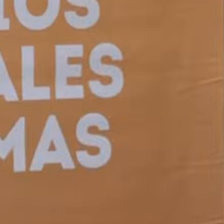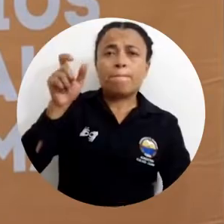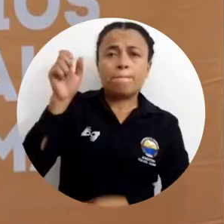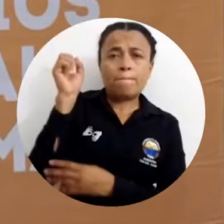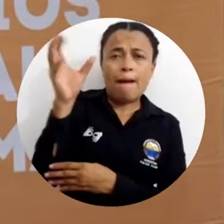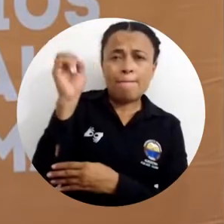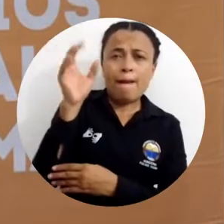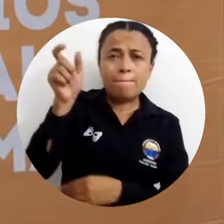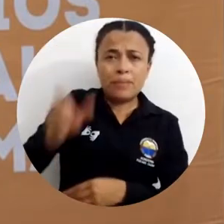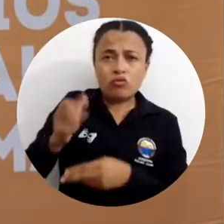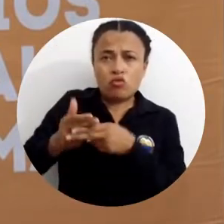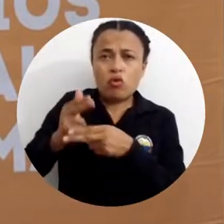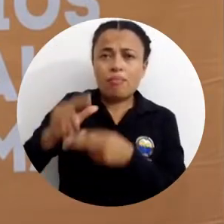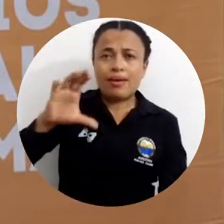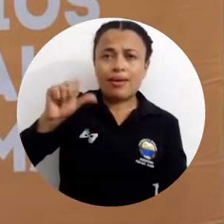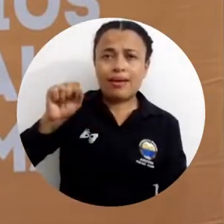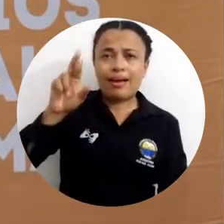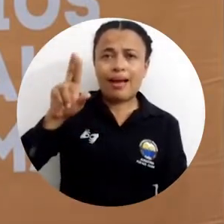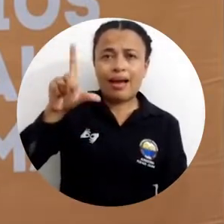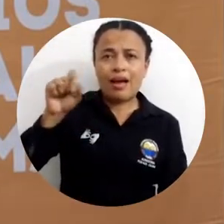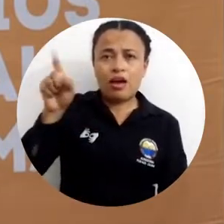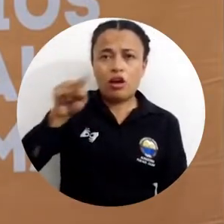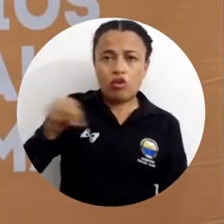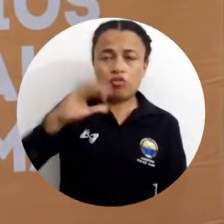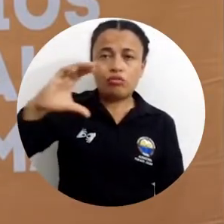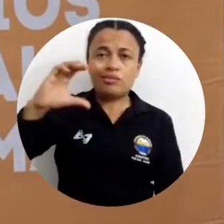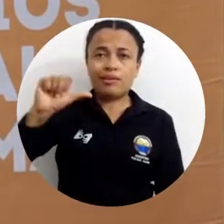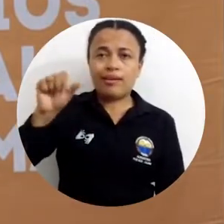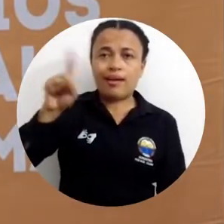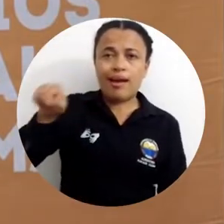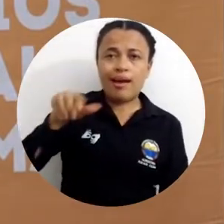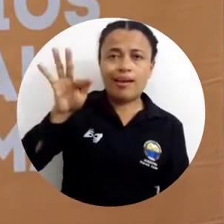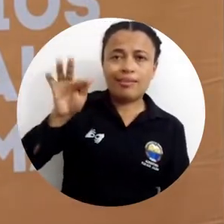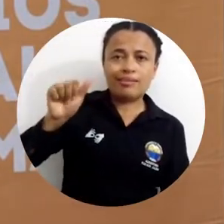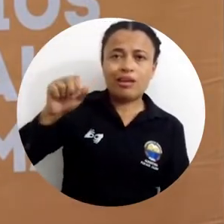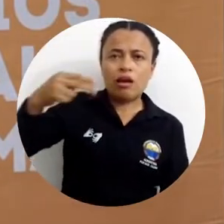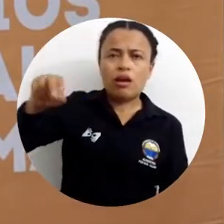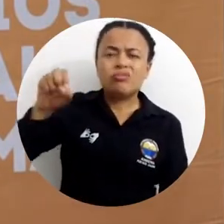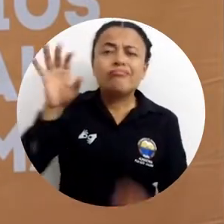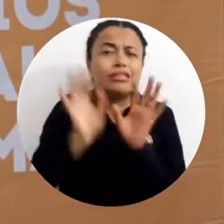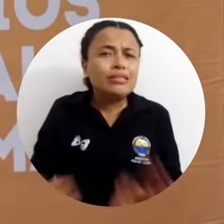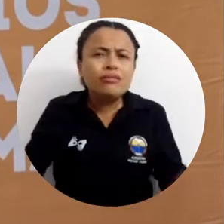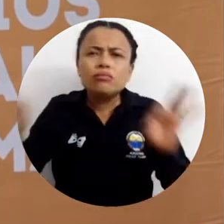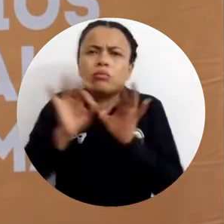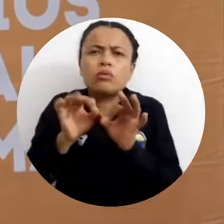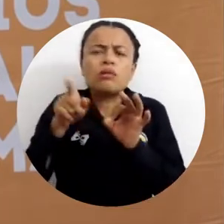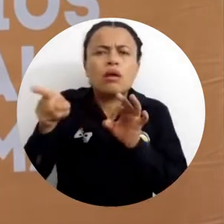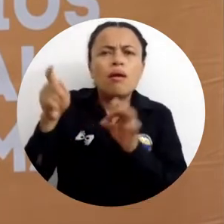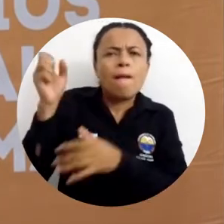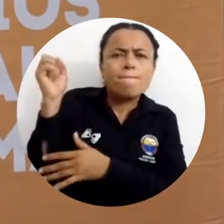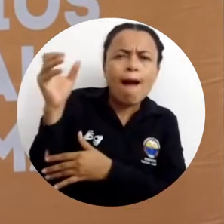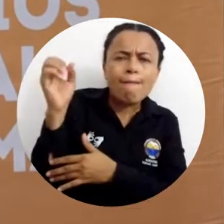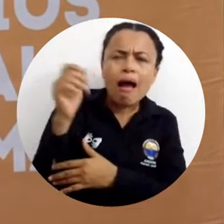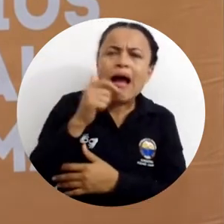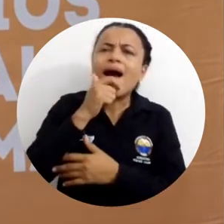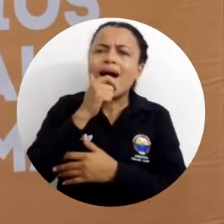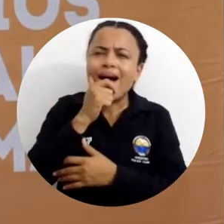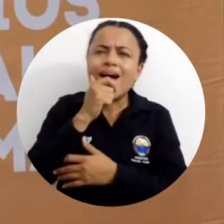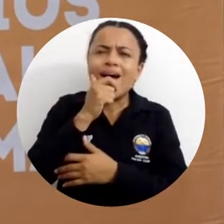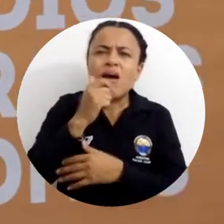La conferencia del señor Carlos Castaño es súper importante, puesto que viene planteando